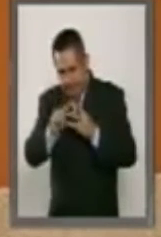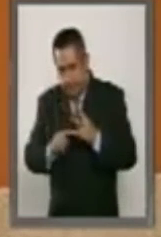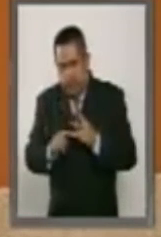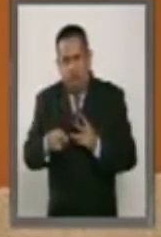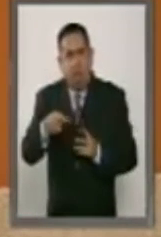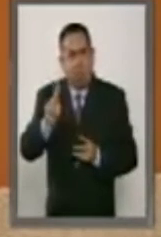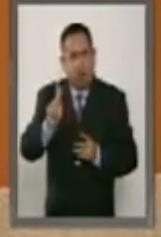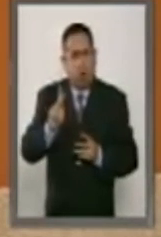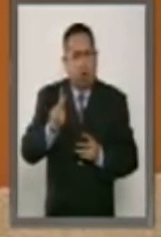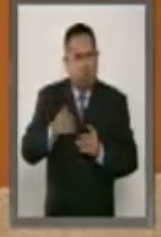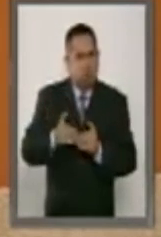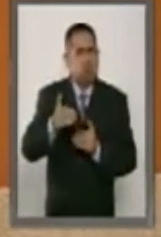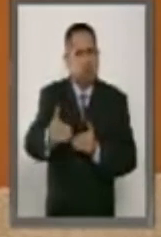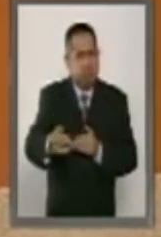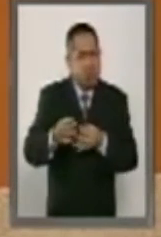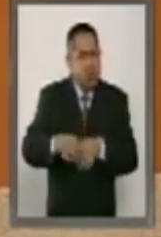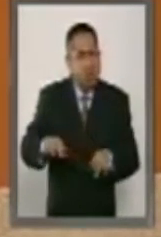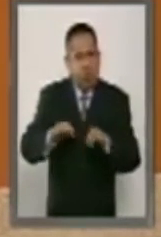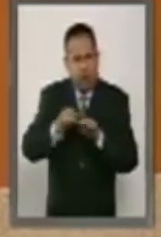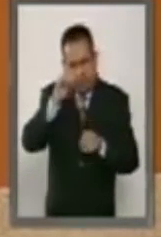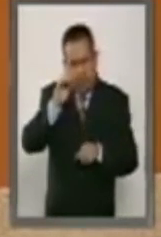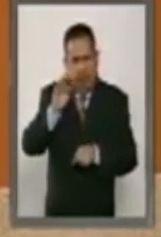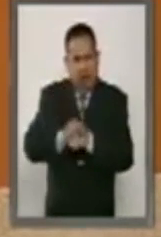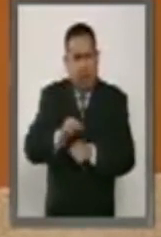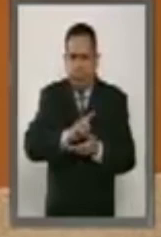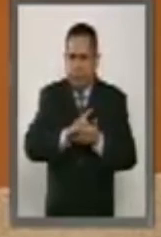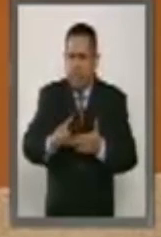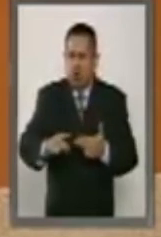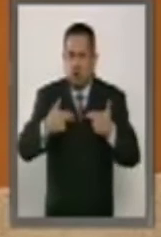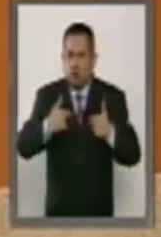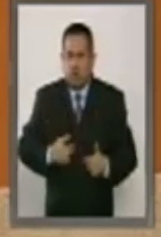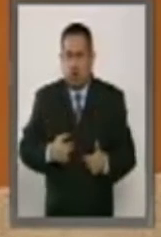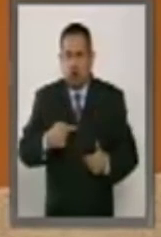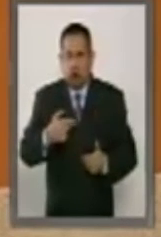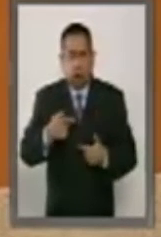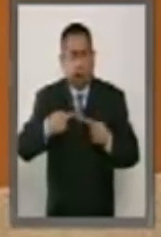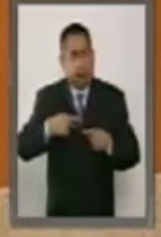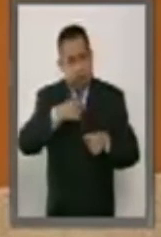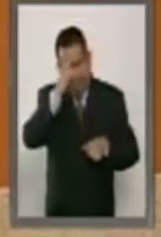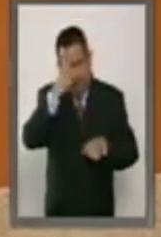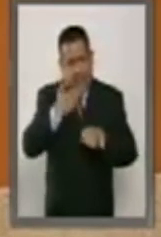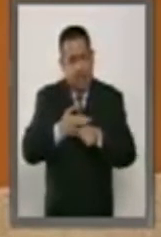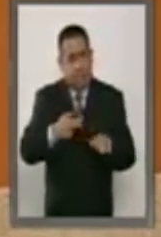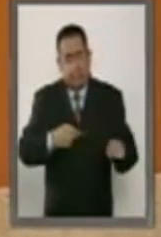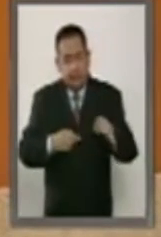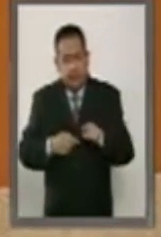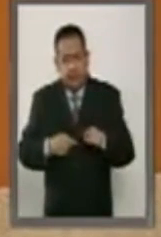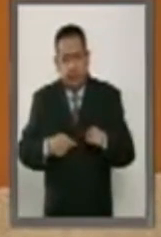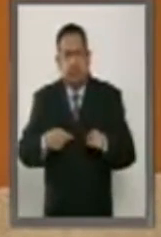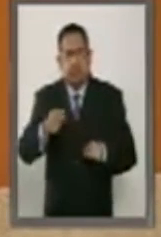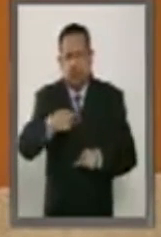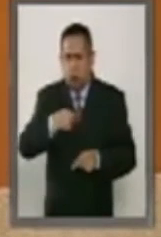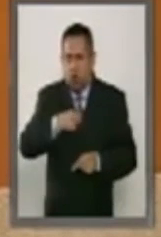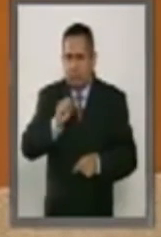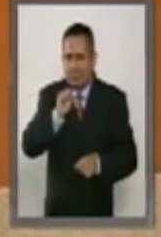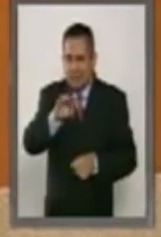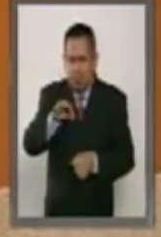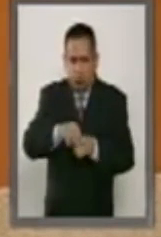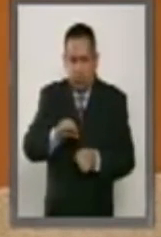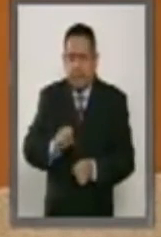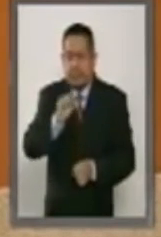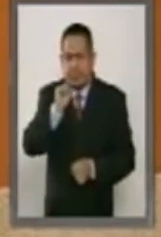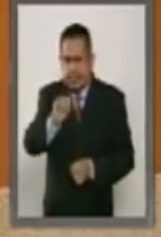de un avance importante para la garantía de los derechos humanos de los extranjeros, es que votaré a favor